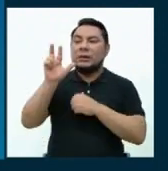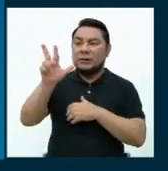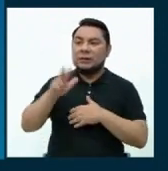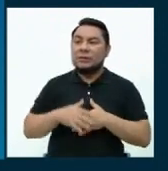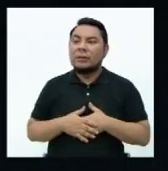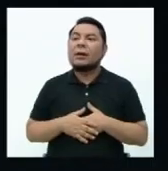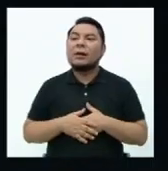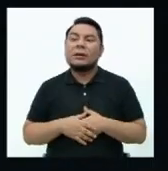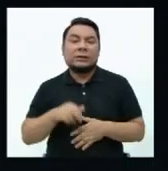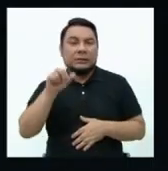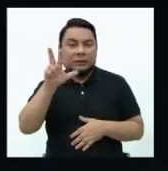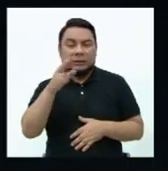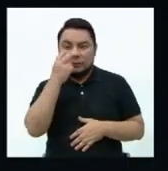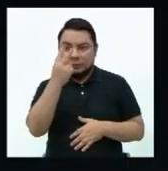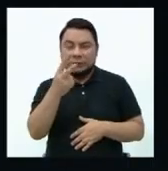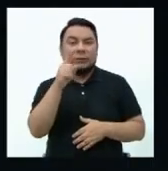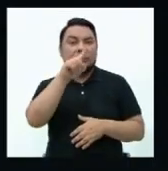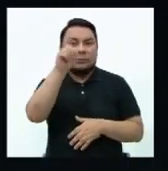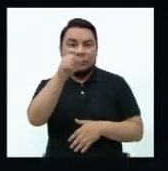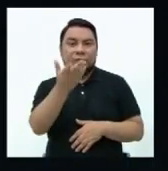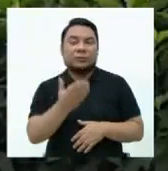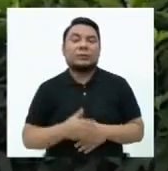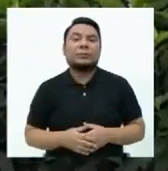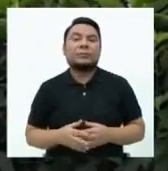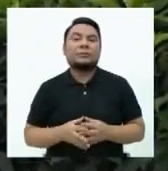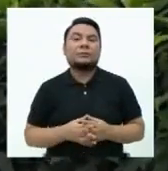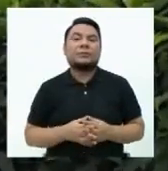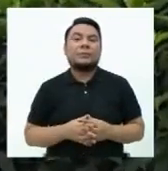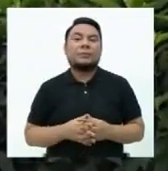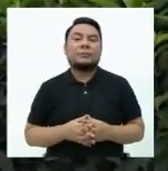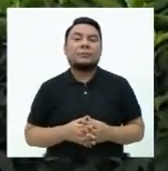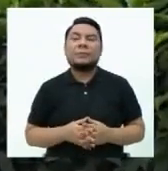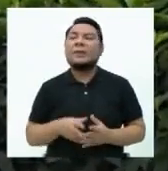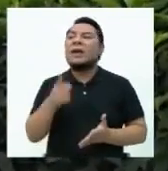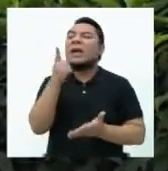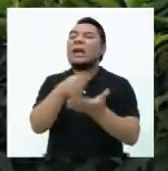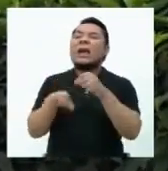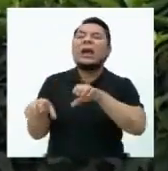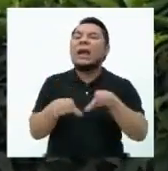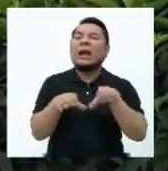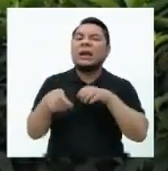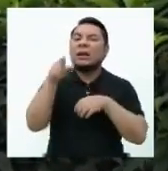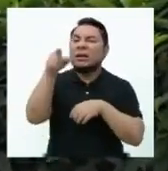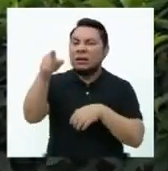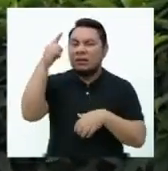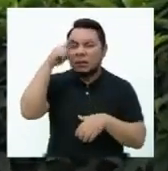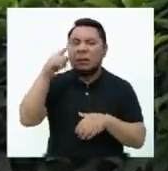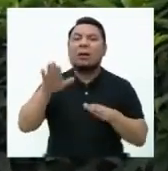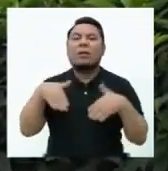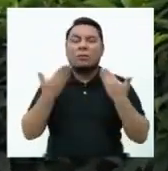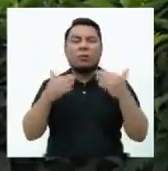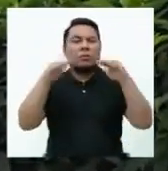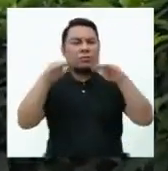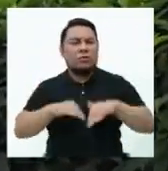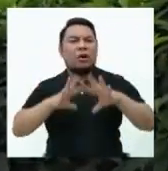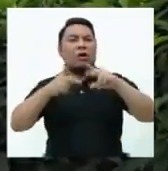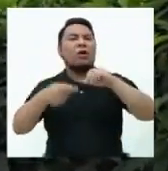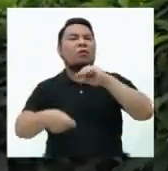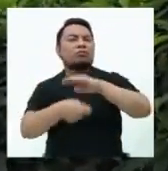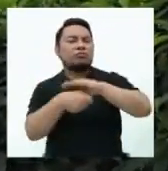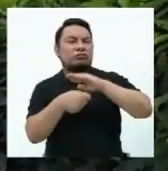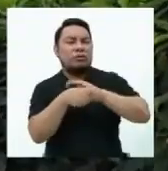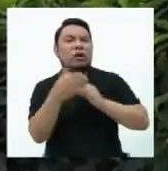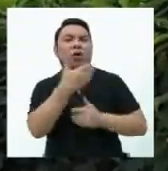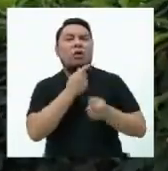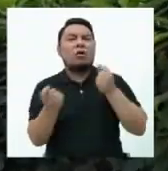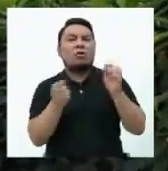El tres. Veamos la pregunta. ¿Qué medidas impulsaría para reducir la corrupción en los gobiernos